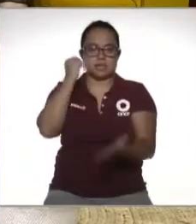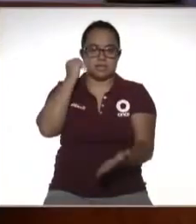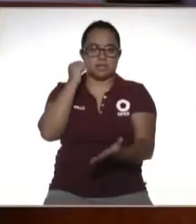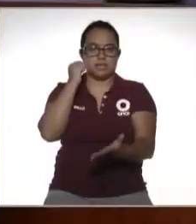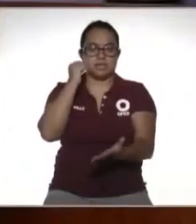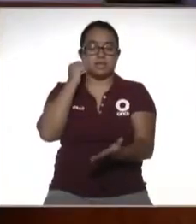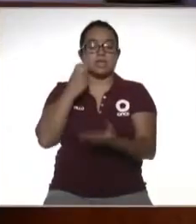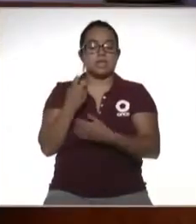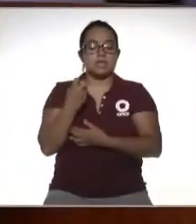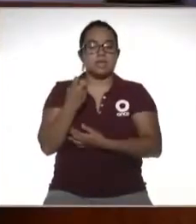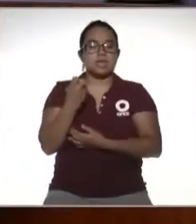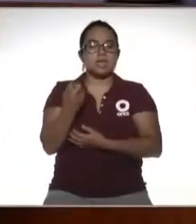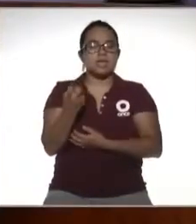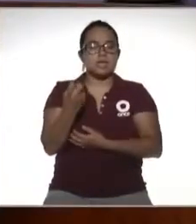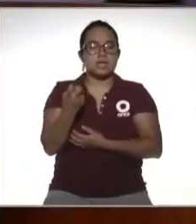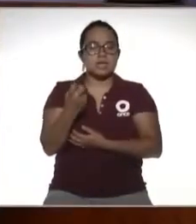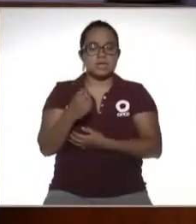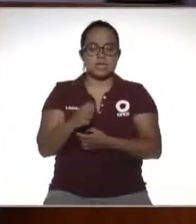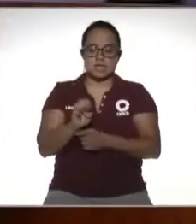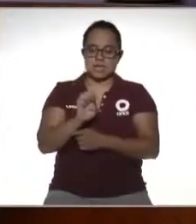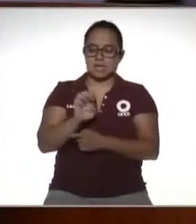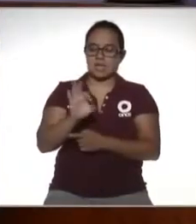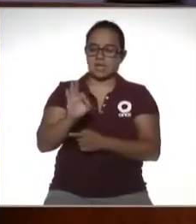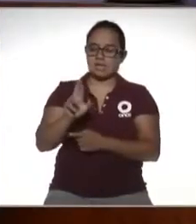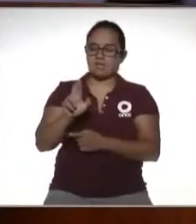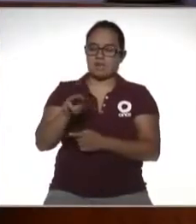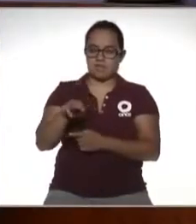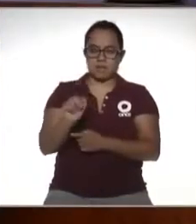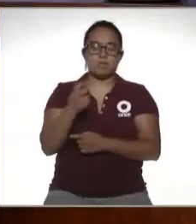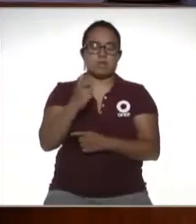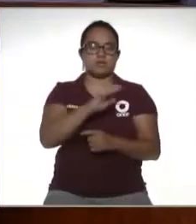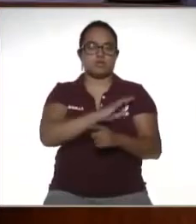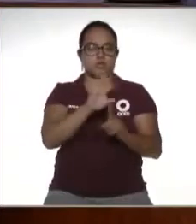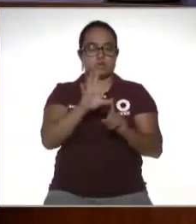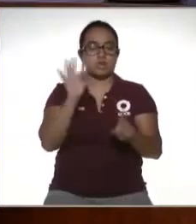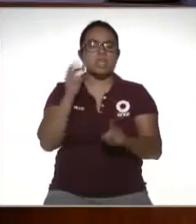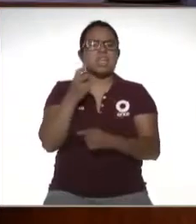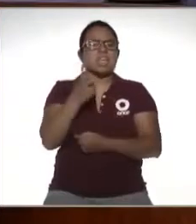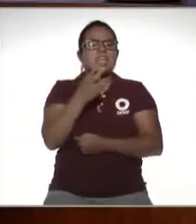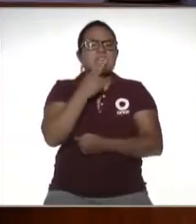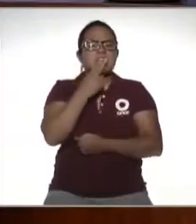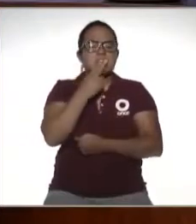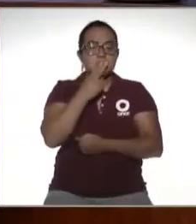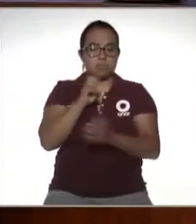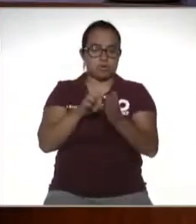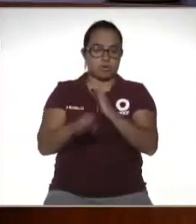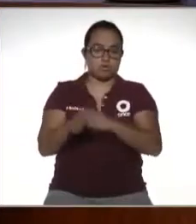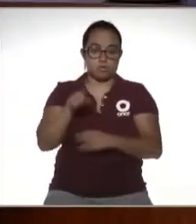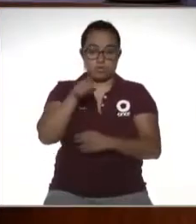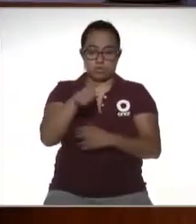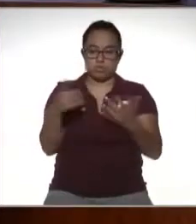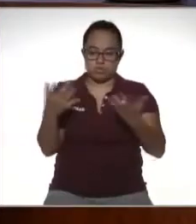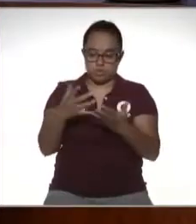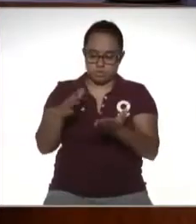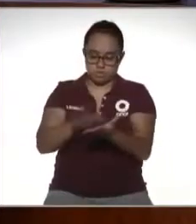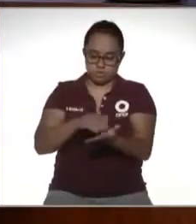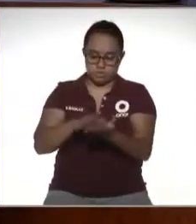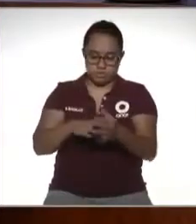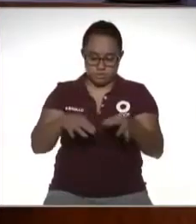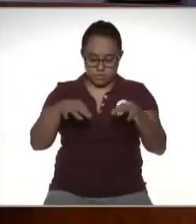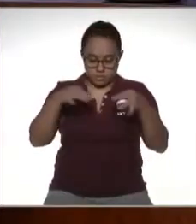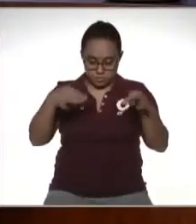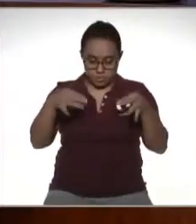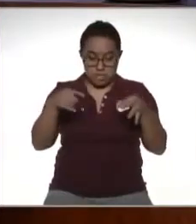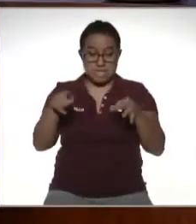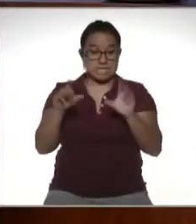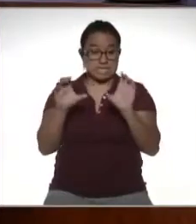digital se obtiene con la e-firma y de lo que se trata es de que cuando tú emites este comprobante con